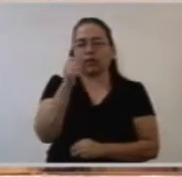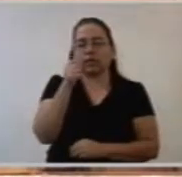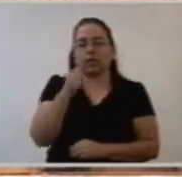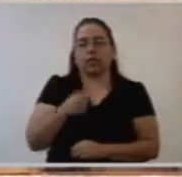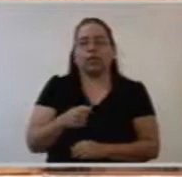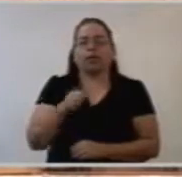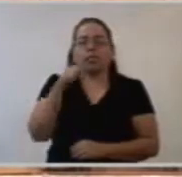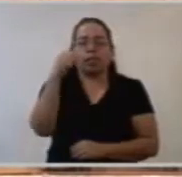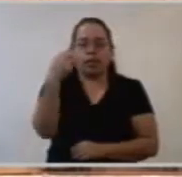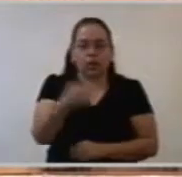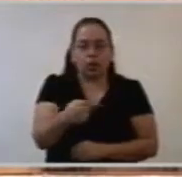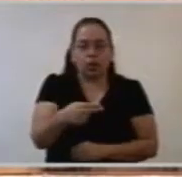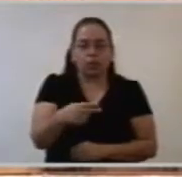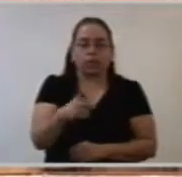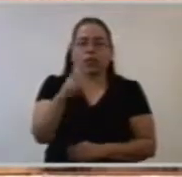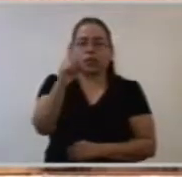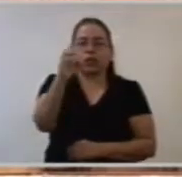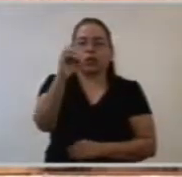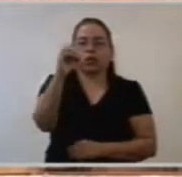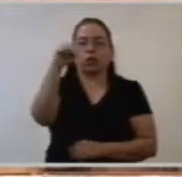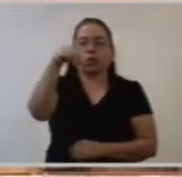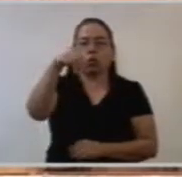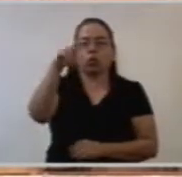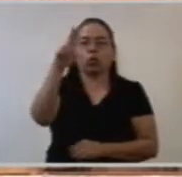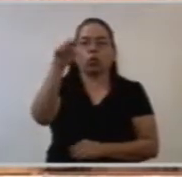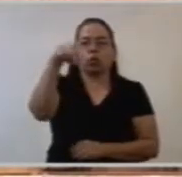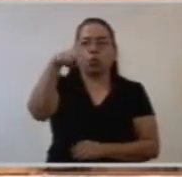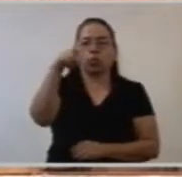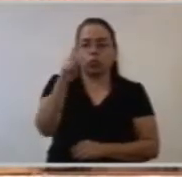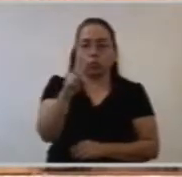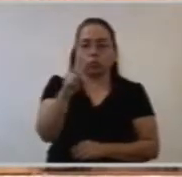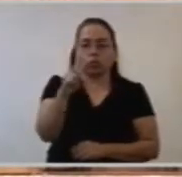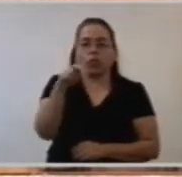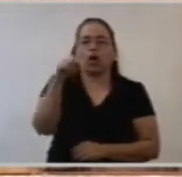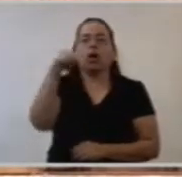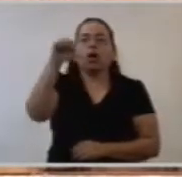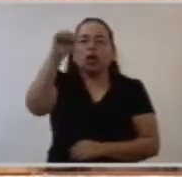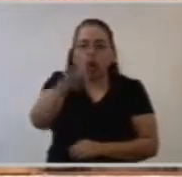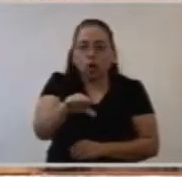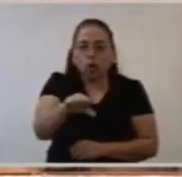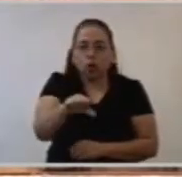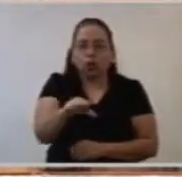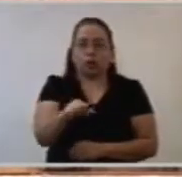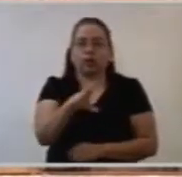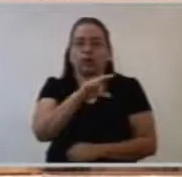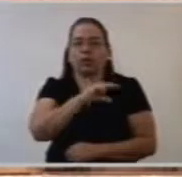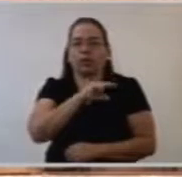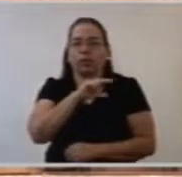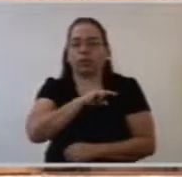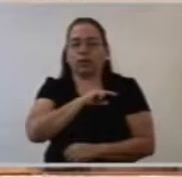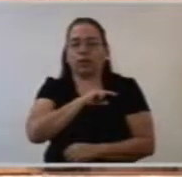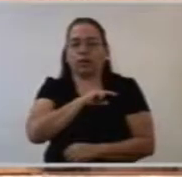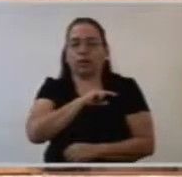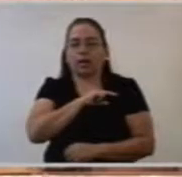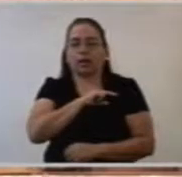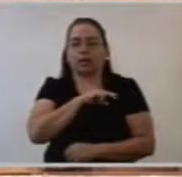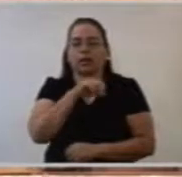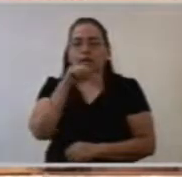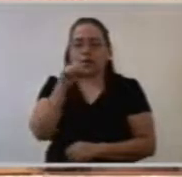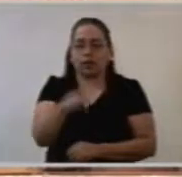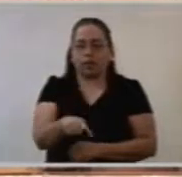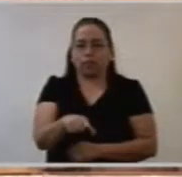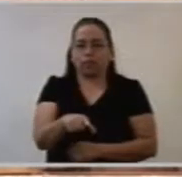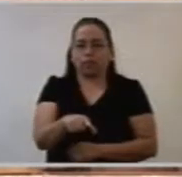Y en esta ocasión coincide también con la fiesta celebrativa